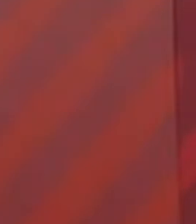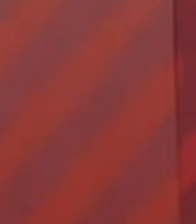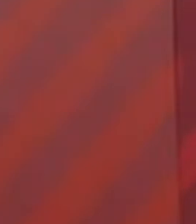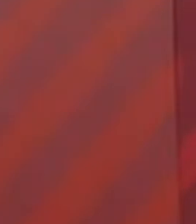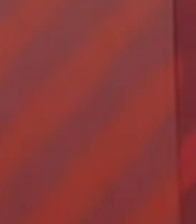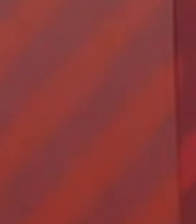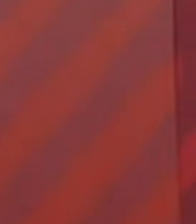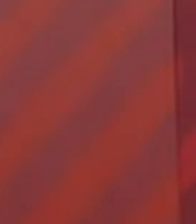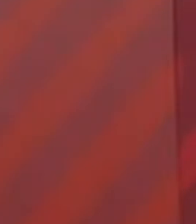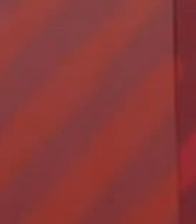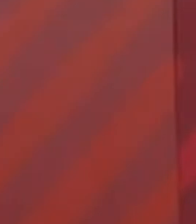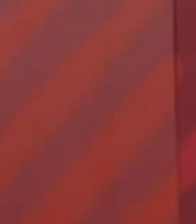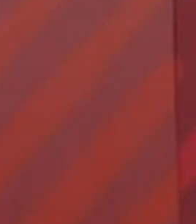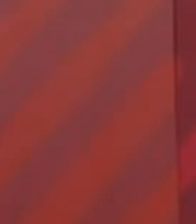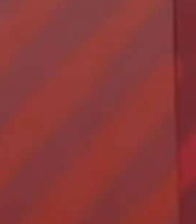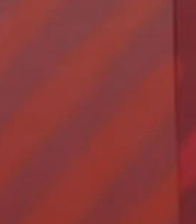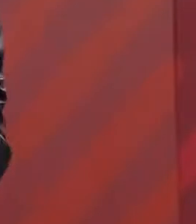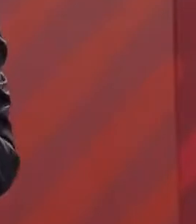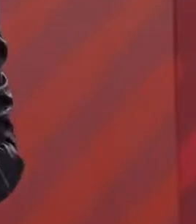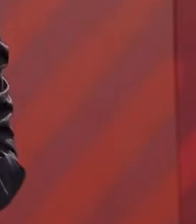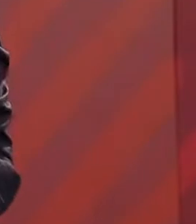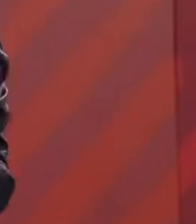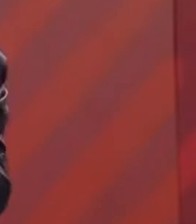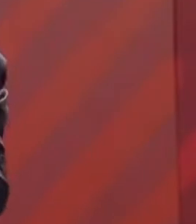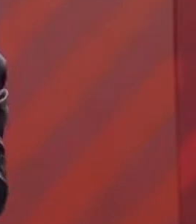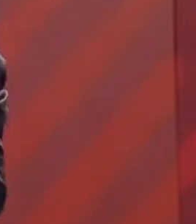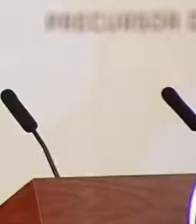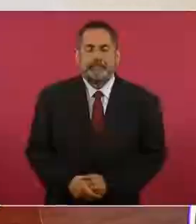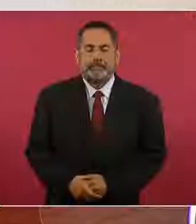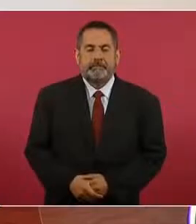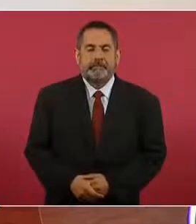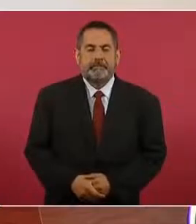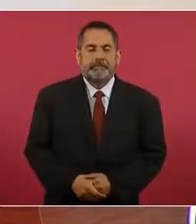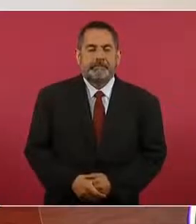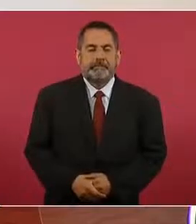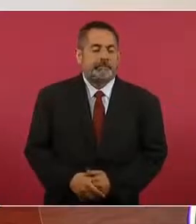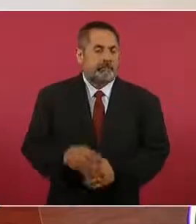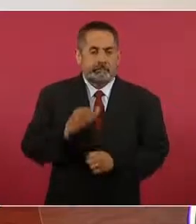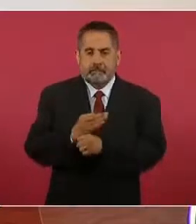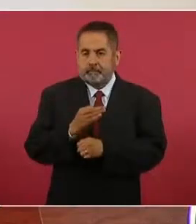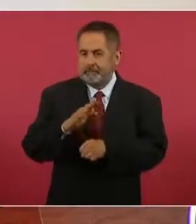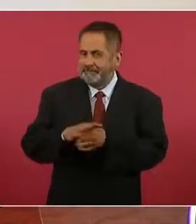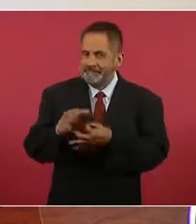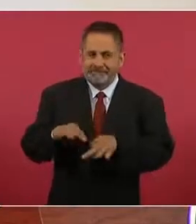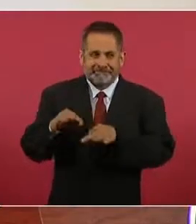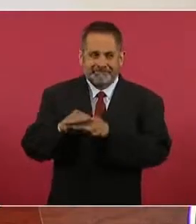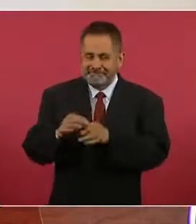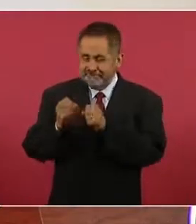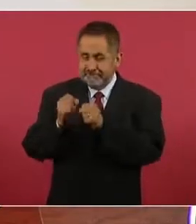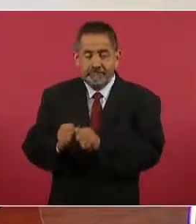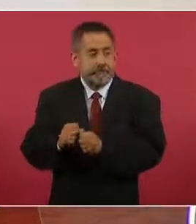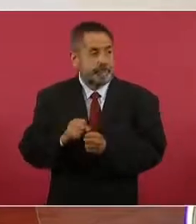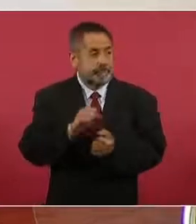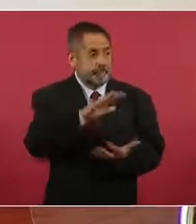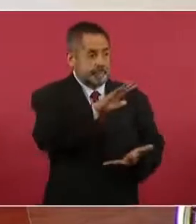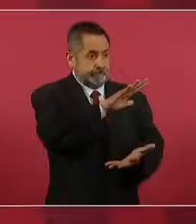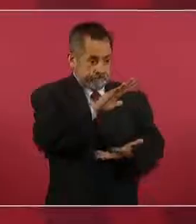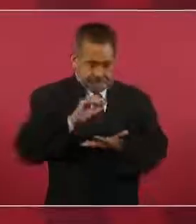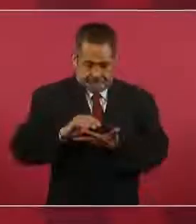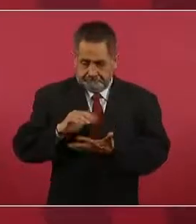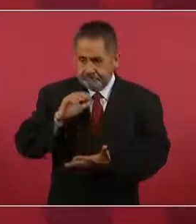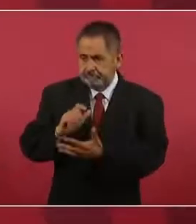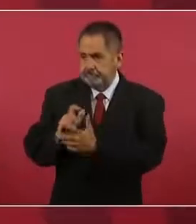consolidar el sistema de dispersión de recursos. No saben lo que